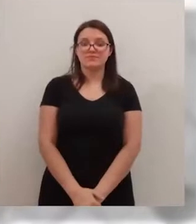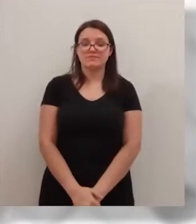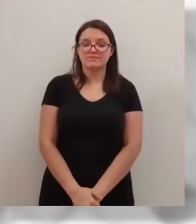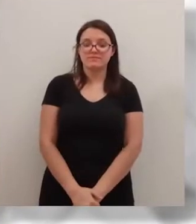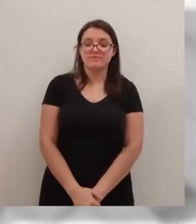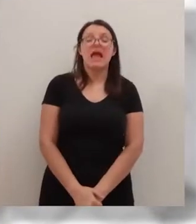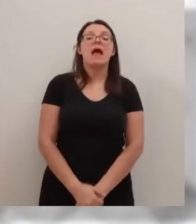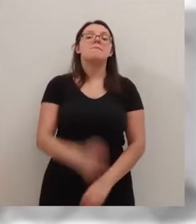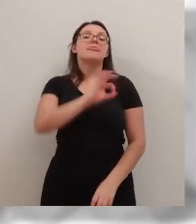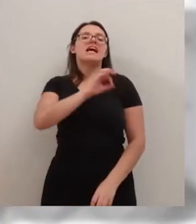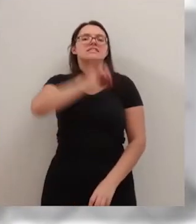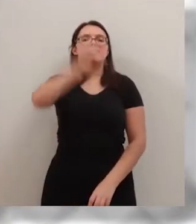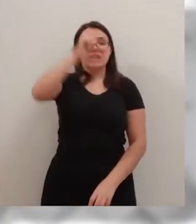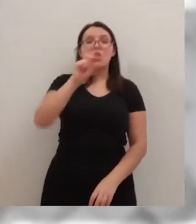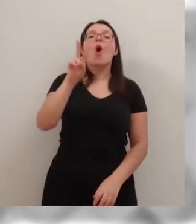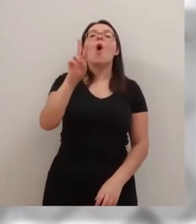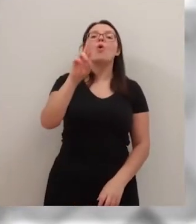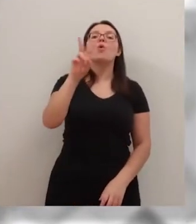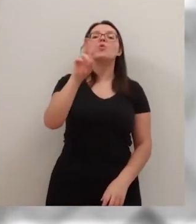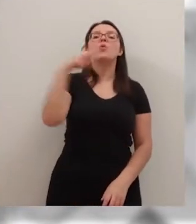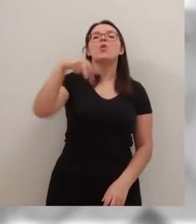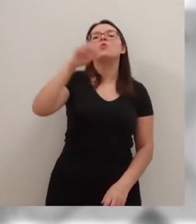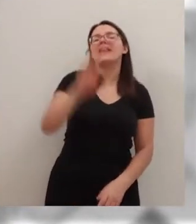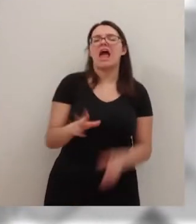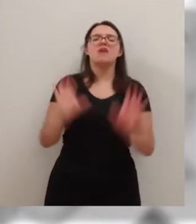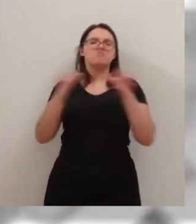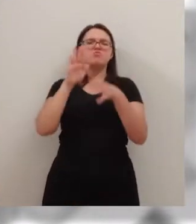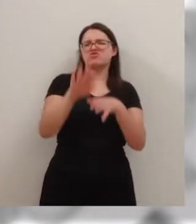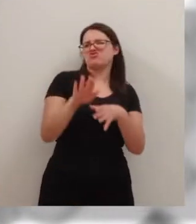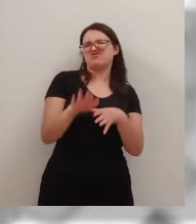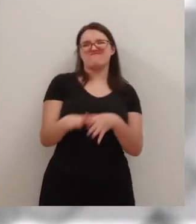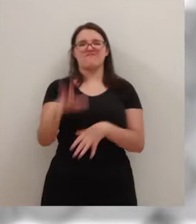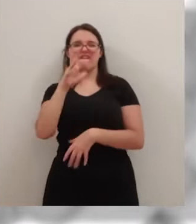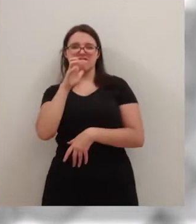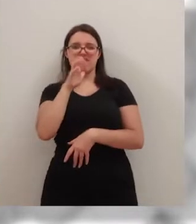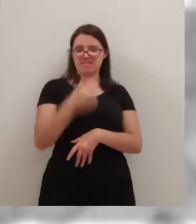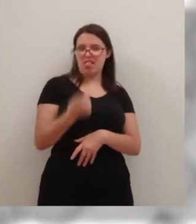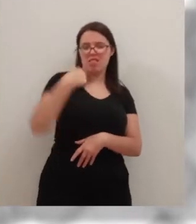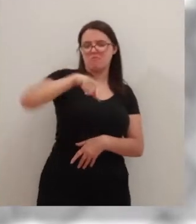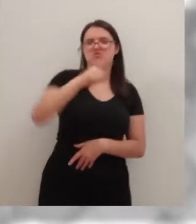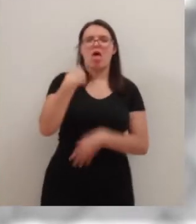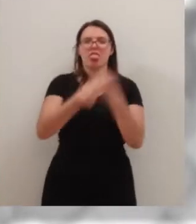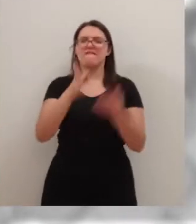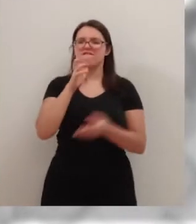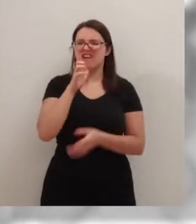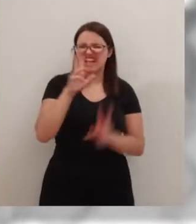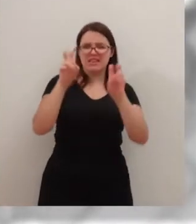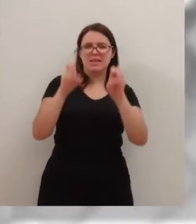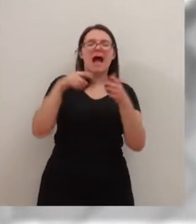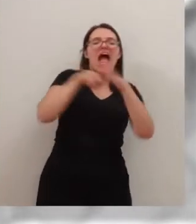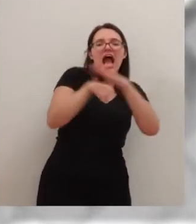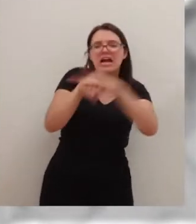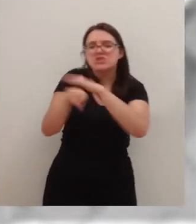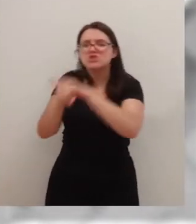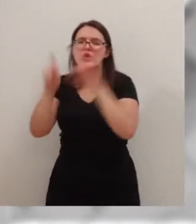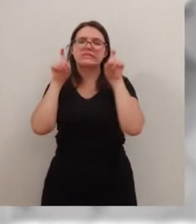El señor Uruñuela y su equipo son una calamidad, así lo digo, una calamidad, gestionando